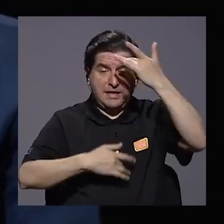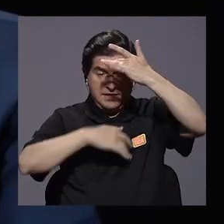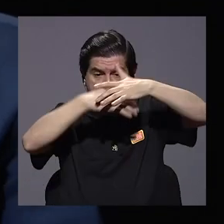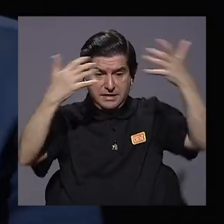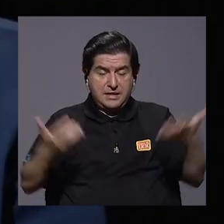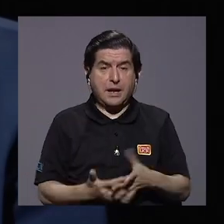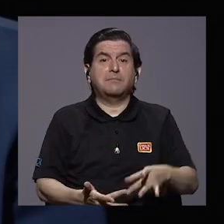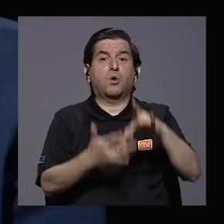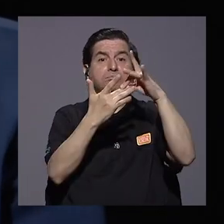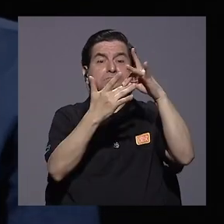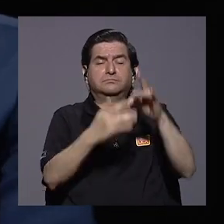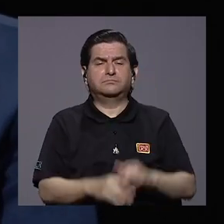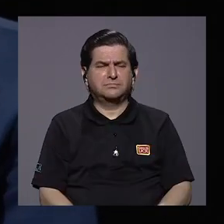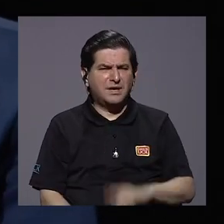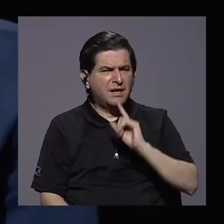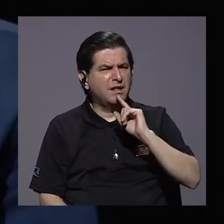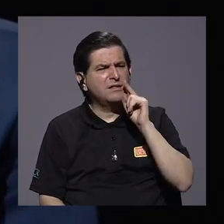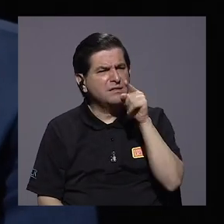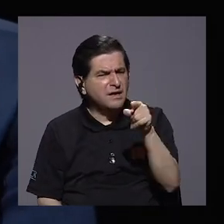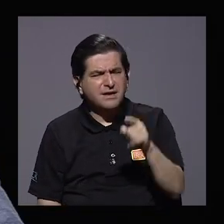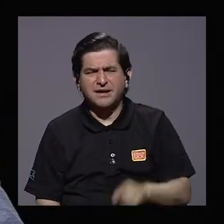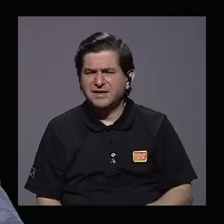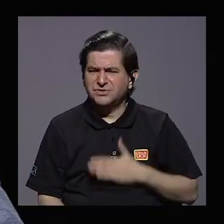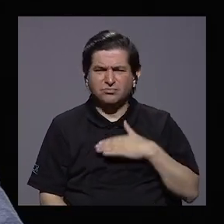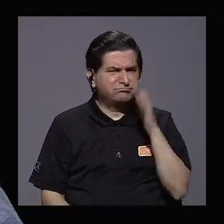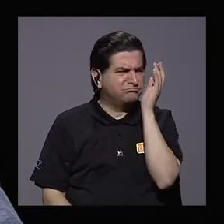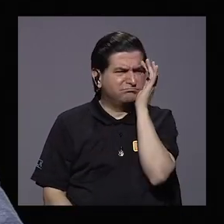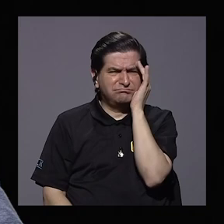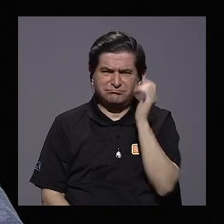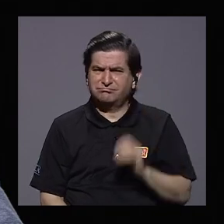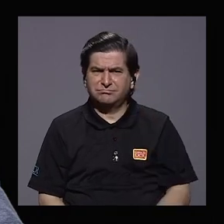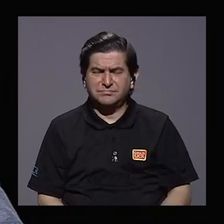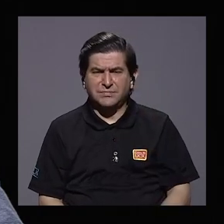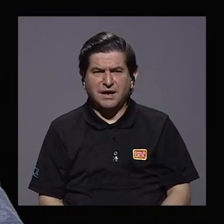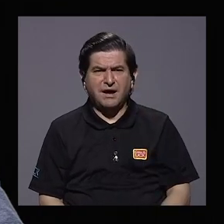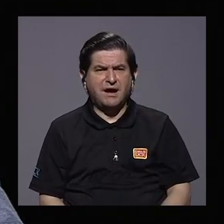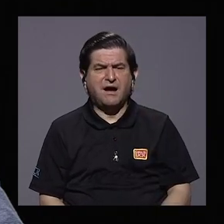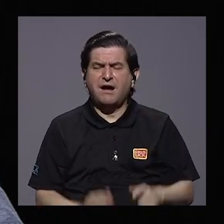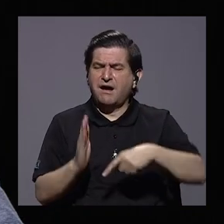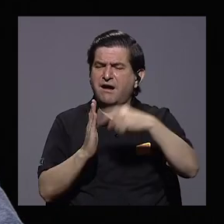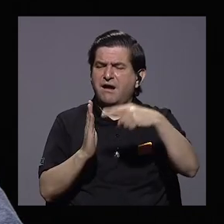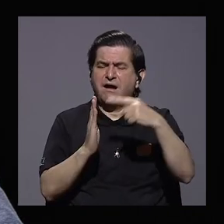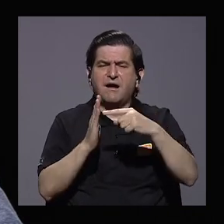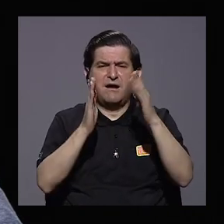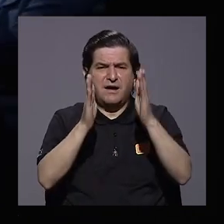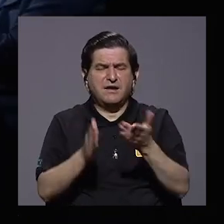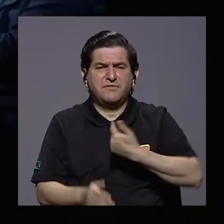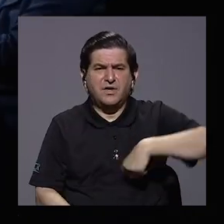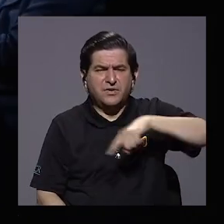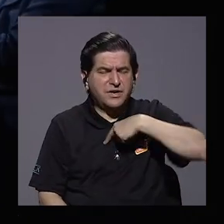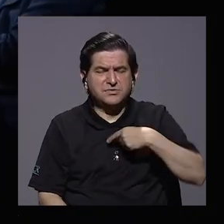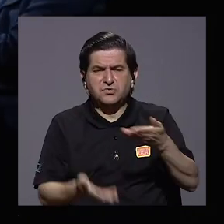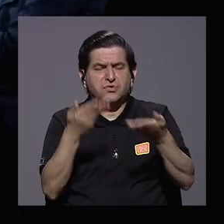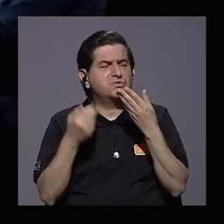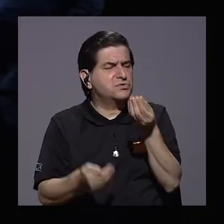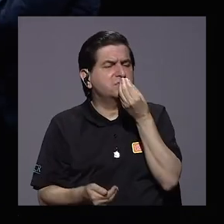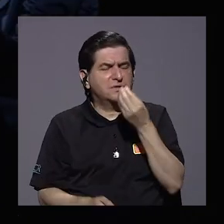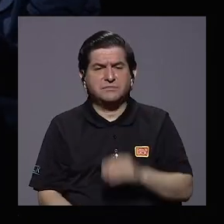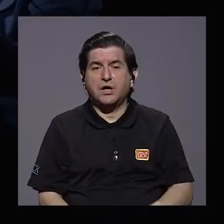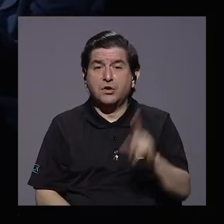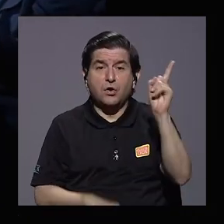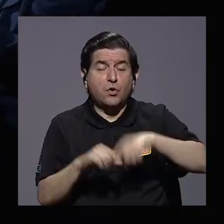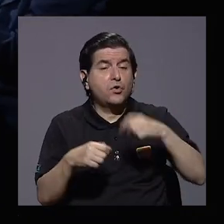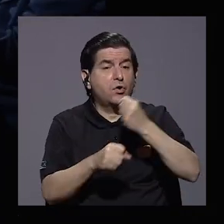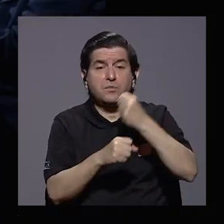Algunas manifestaciones de él me han preocupado muchísimo, como cuando dijo que las calificadoras no nos daban de comer, como cuando dijo que no se podía